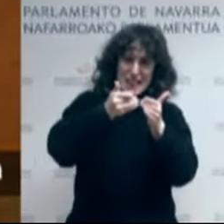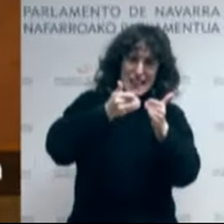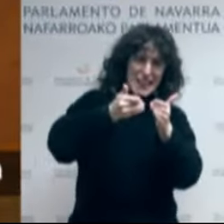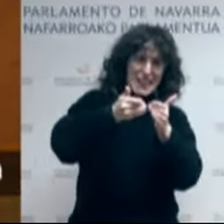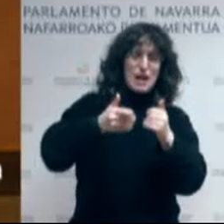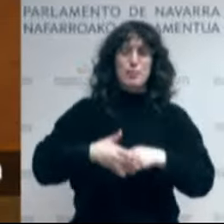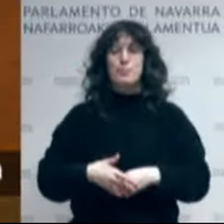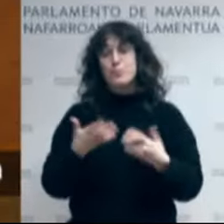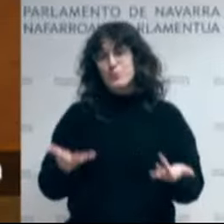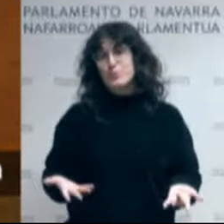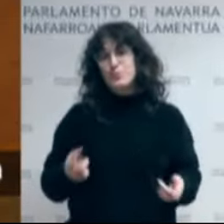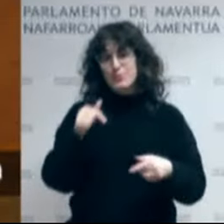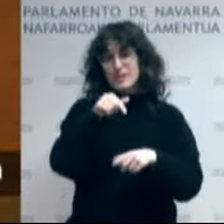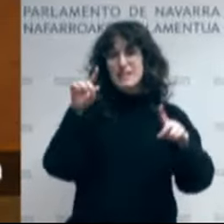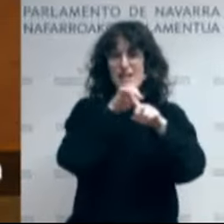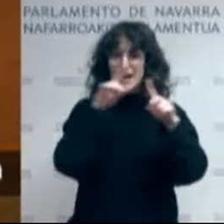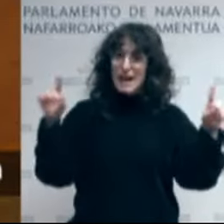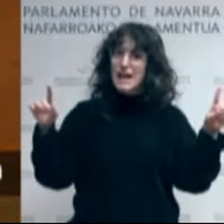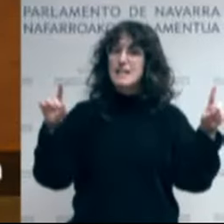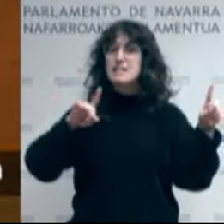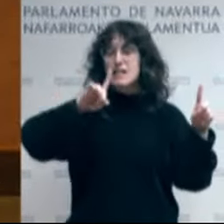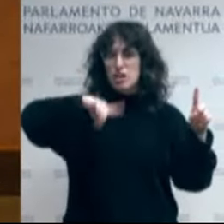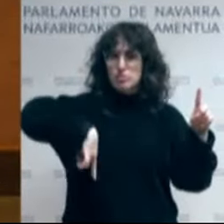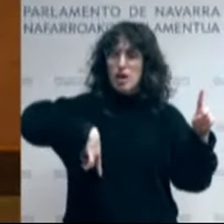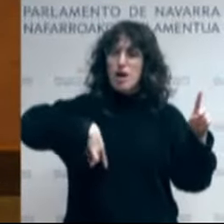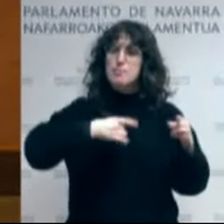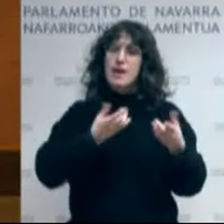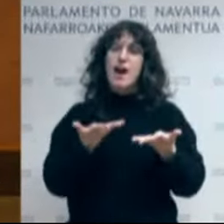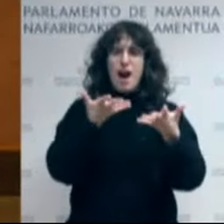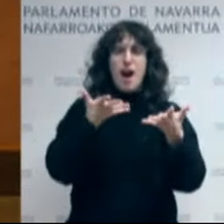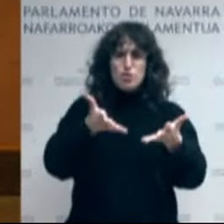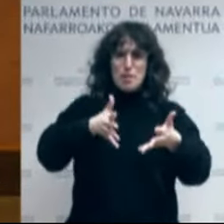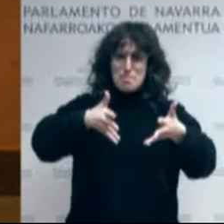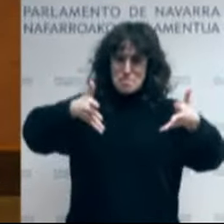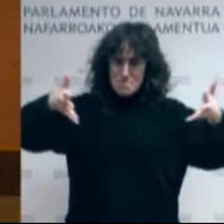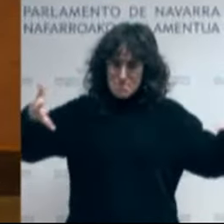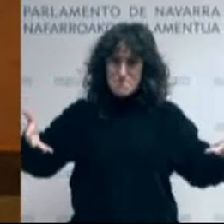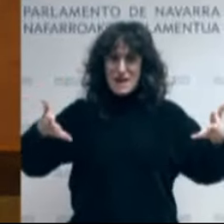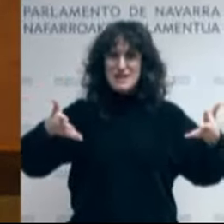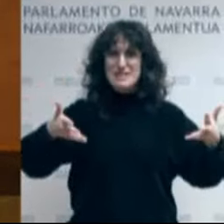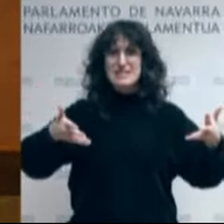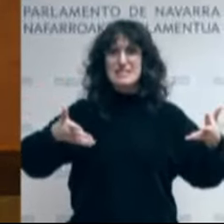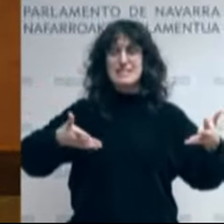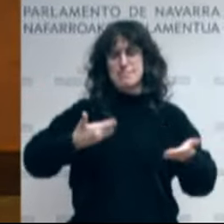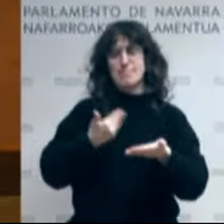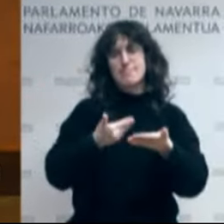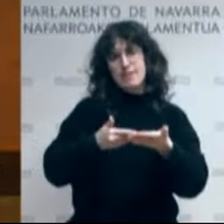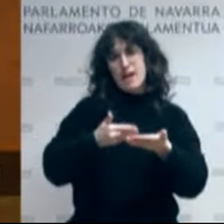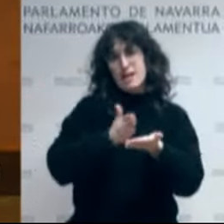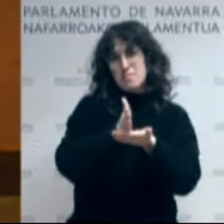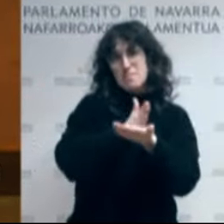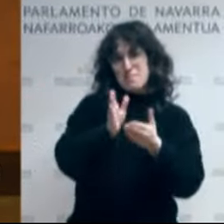komunikabideetan Euskararen presentzia bermatzeko eta Euskarazko edabideen digitalizazioa